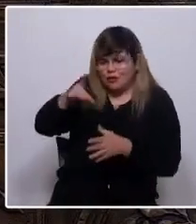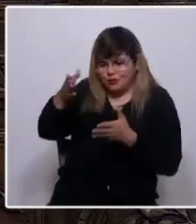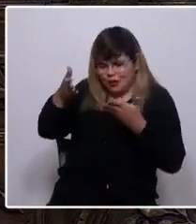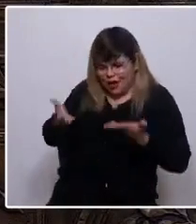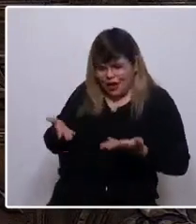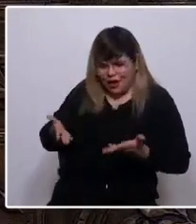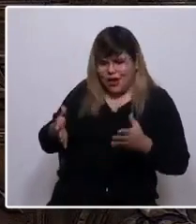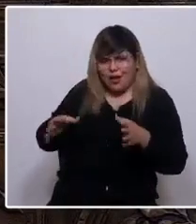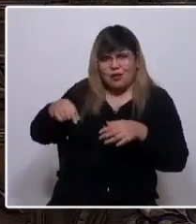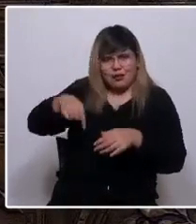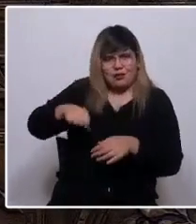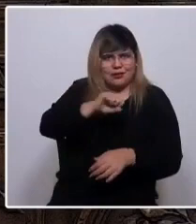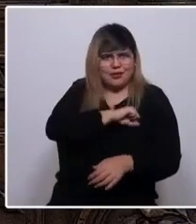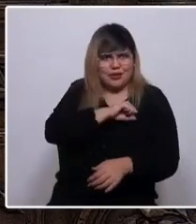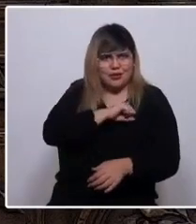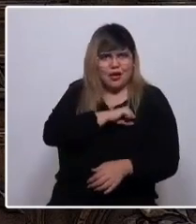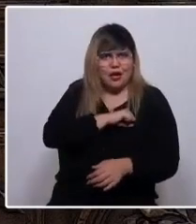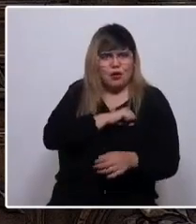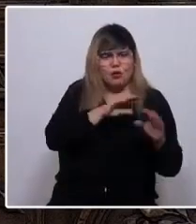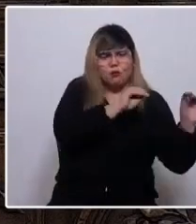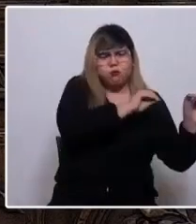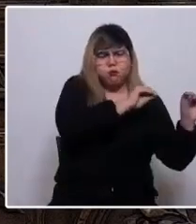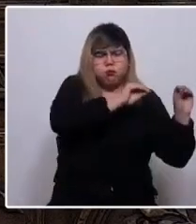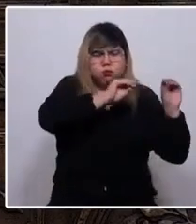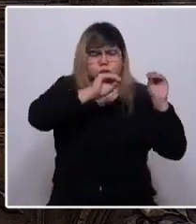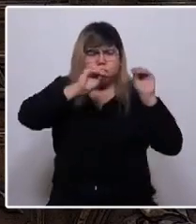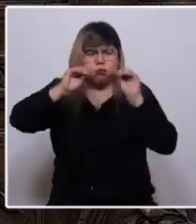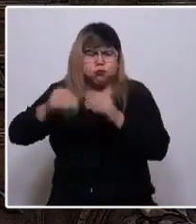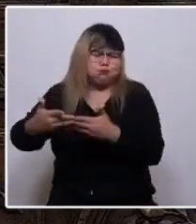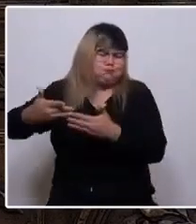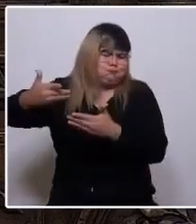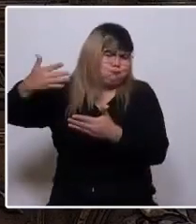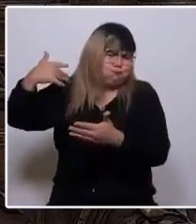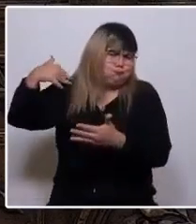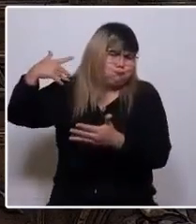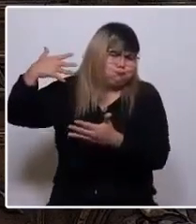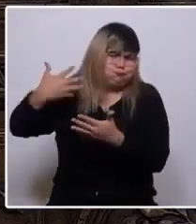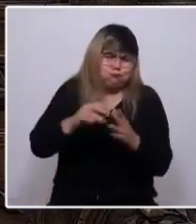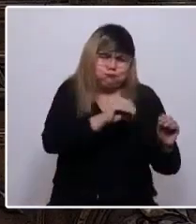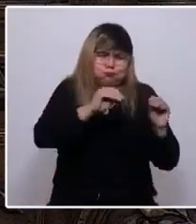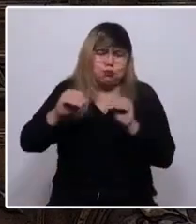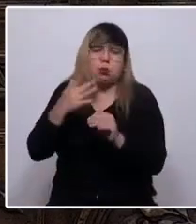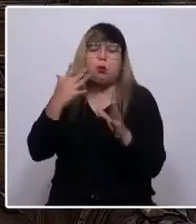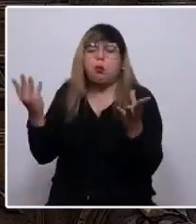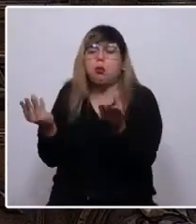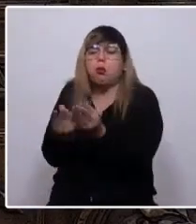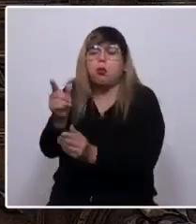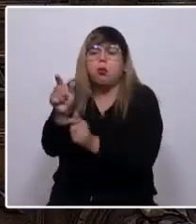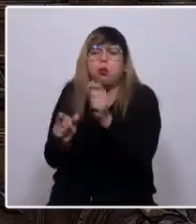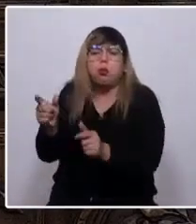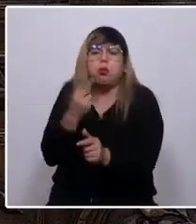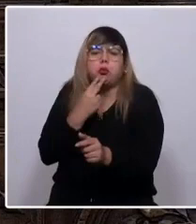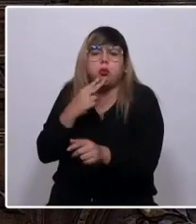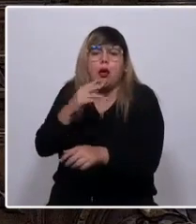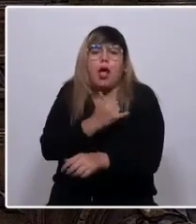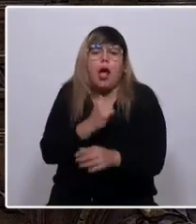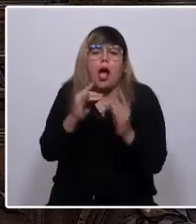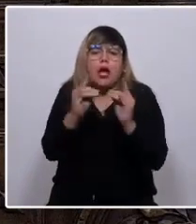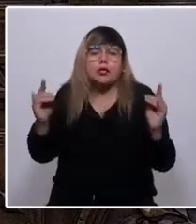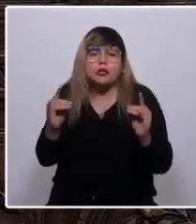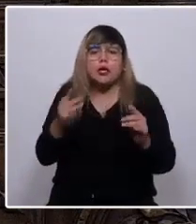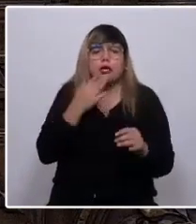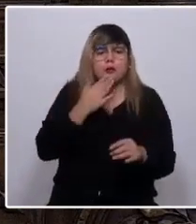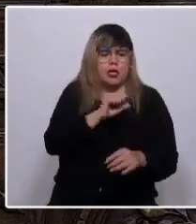en esta capital hemos sido postergados por décadas, por ser pocos habitantes y no cumplir con los criterios que desde Santiago se nos